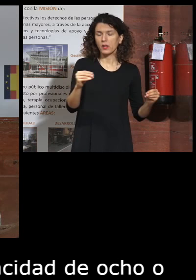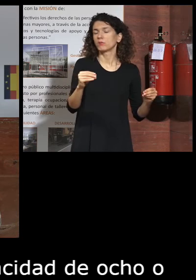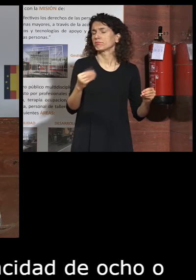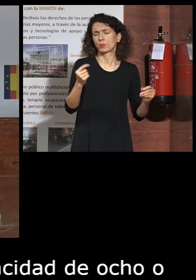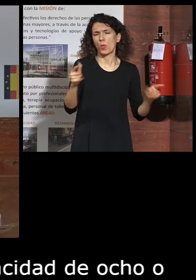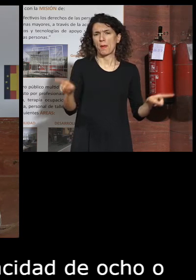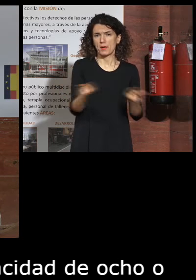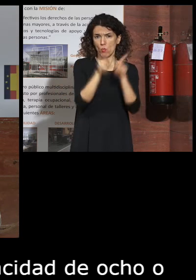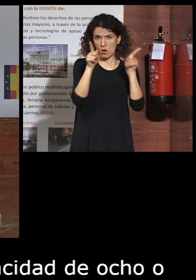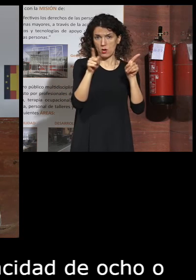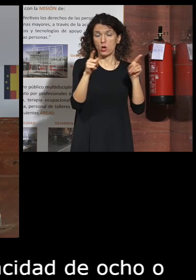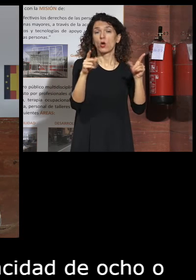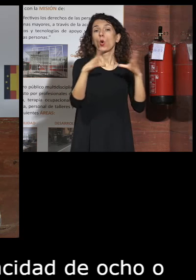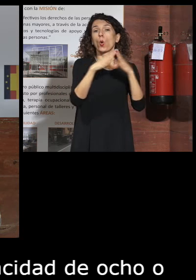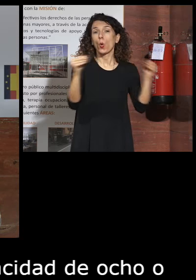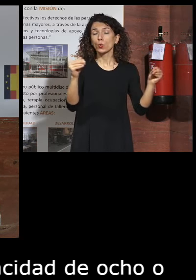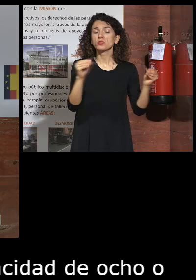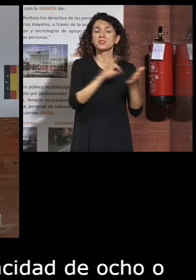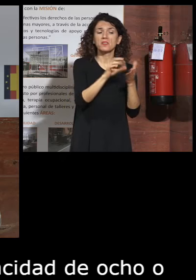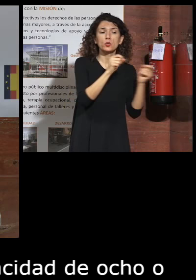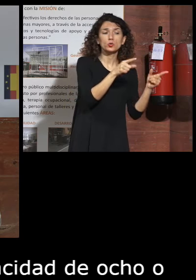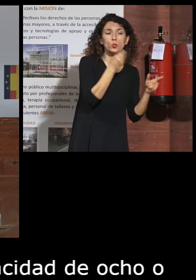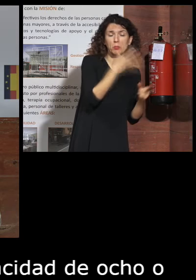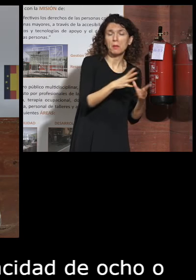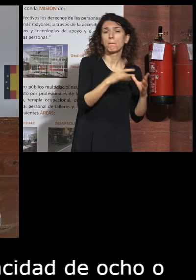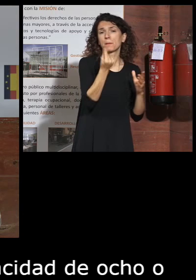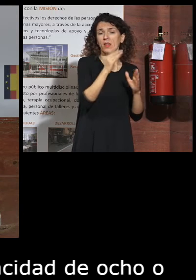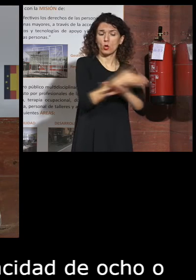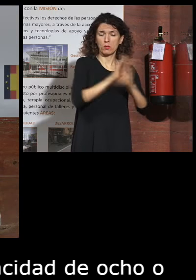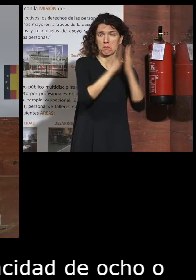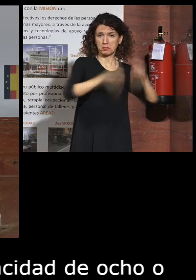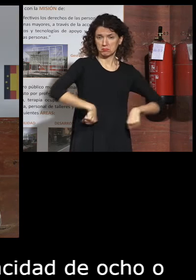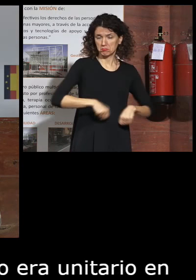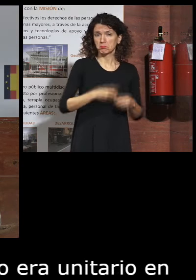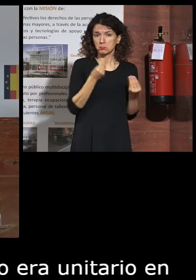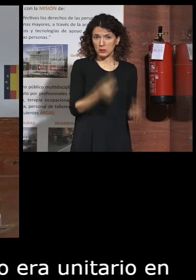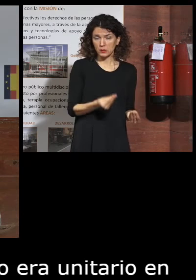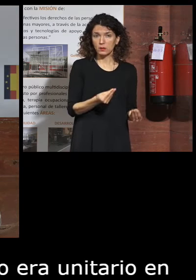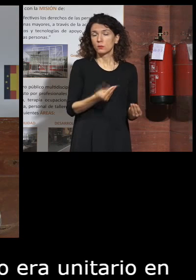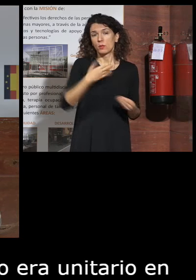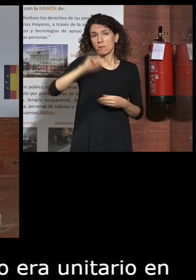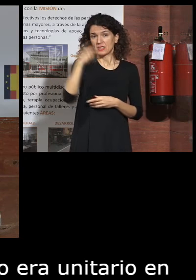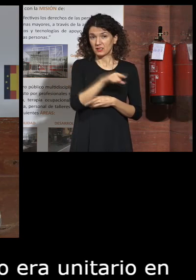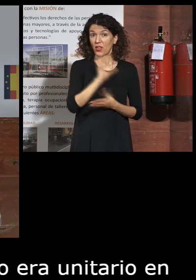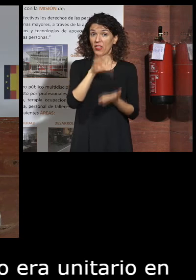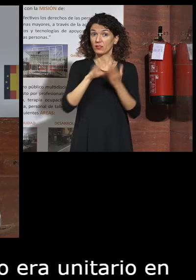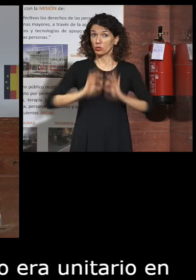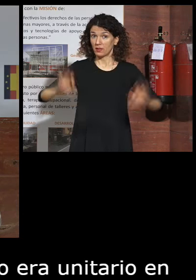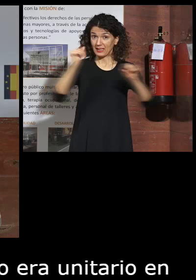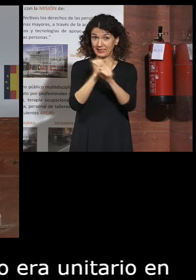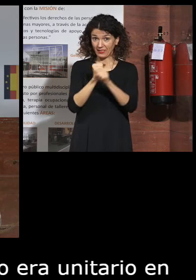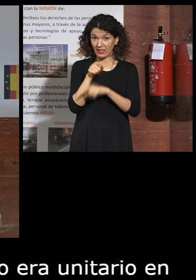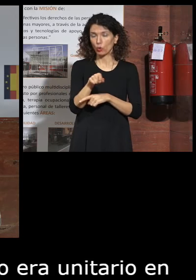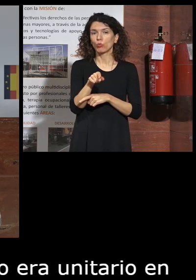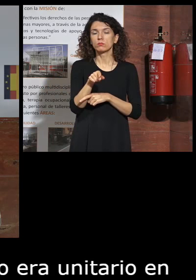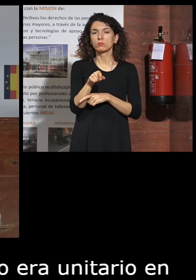o sea la Junta recibía bien su servicio al precio acordado y sobre todo el centro especial de empleo